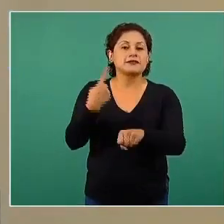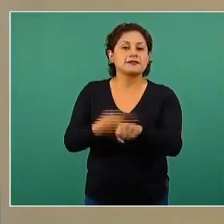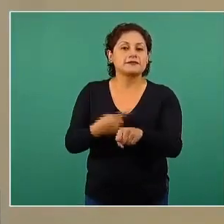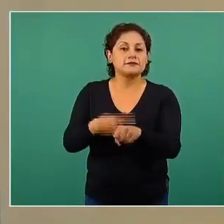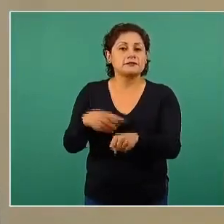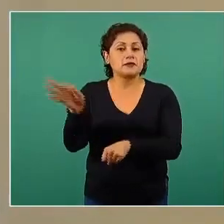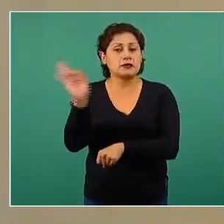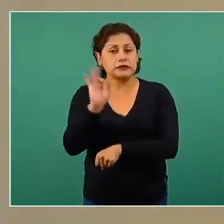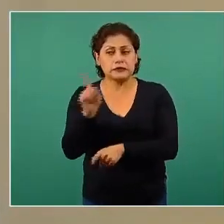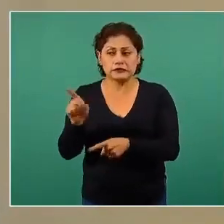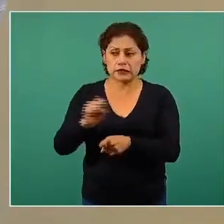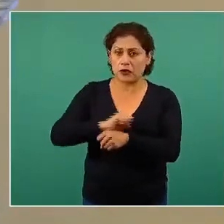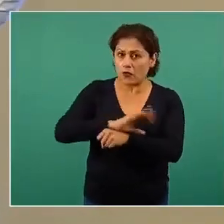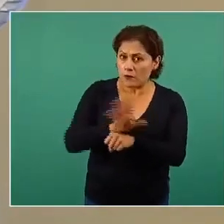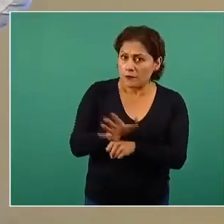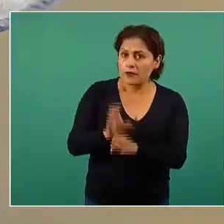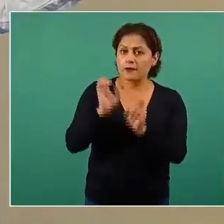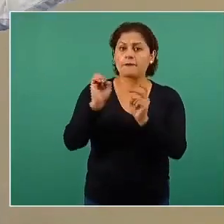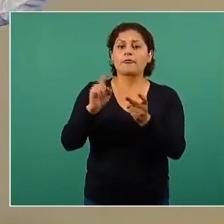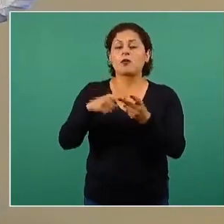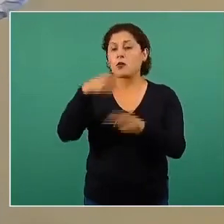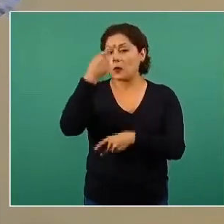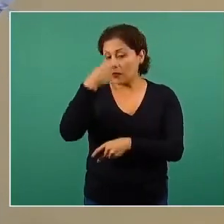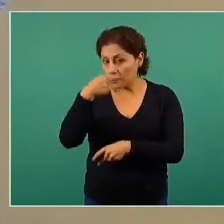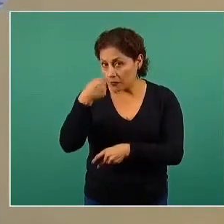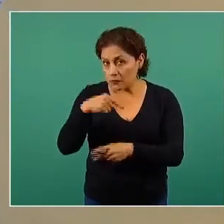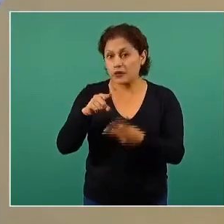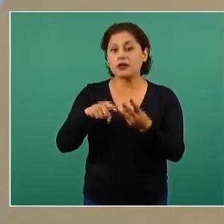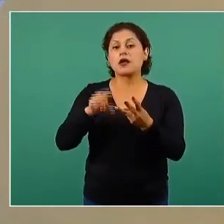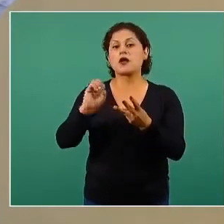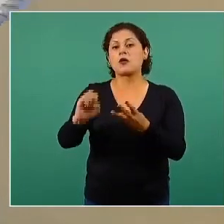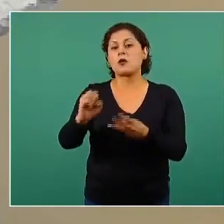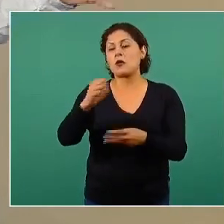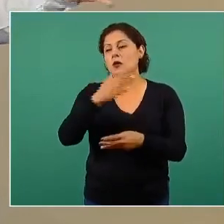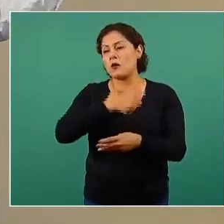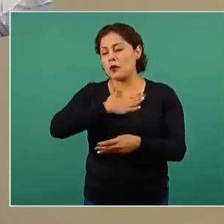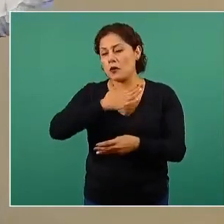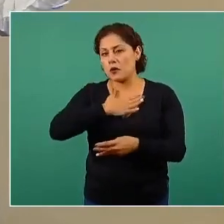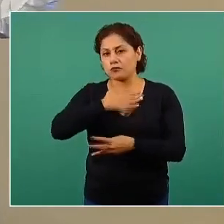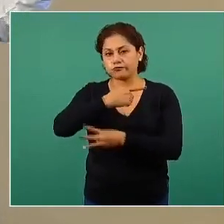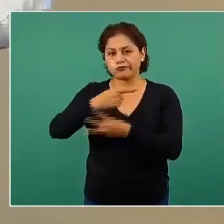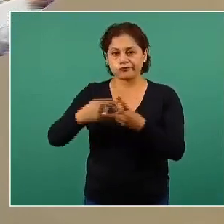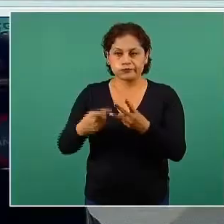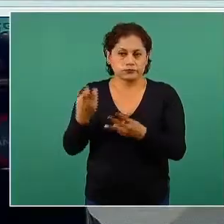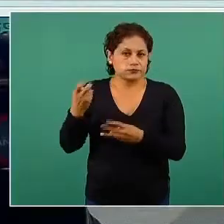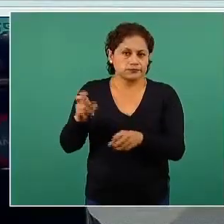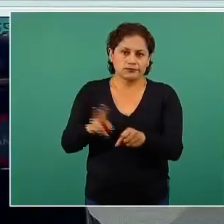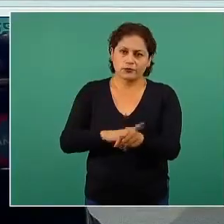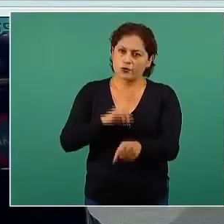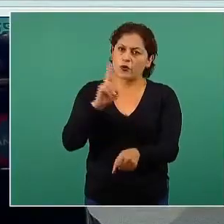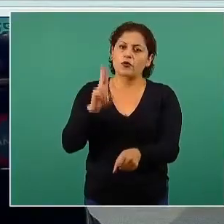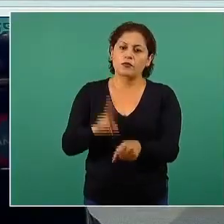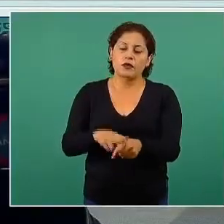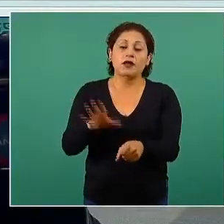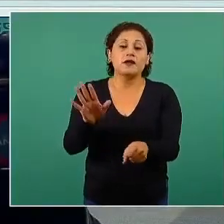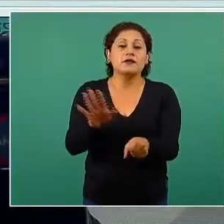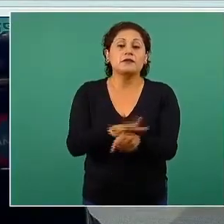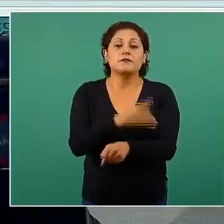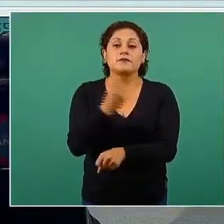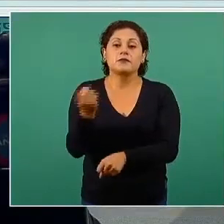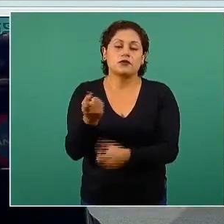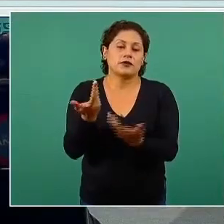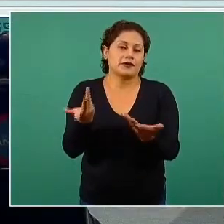enfermedades respiratorias. Es normal, es lo observado, que durante el verano se